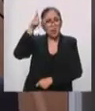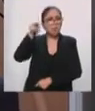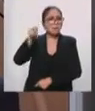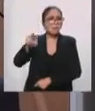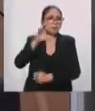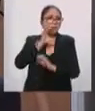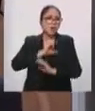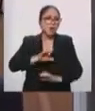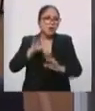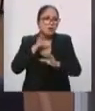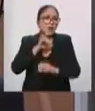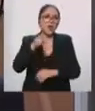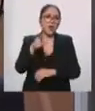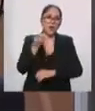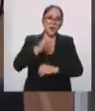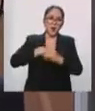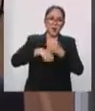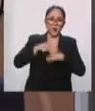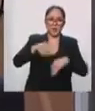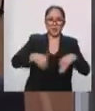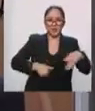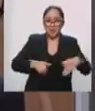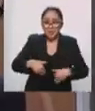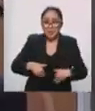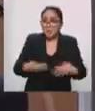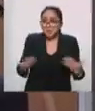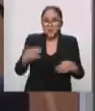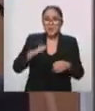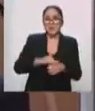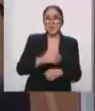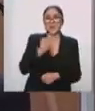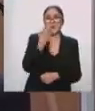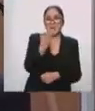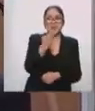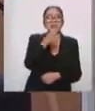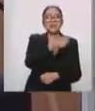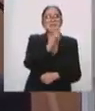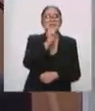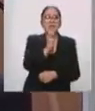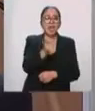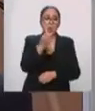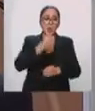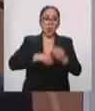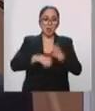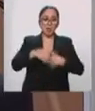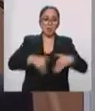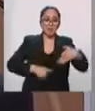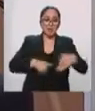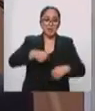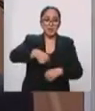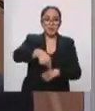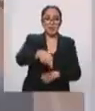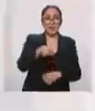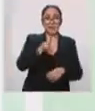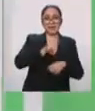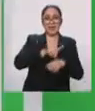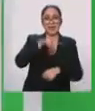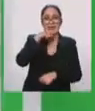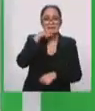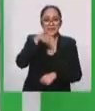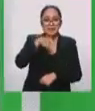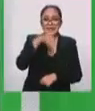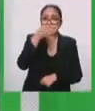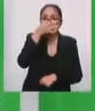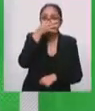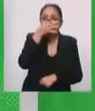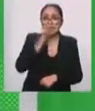pastorelas. En las pastorelas. Y precisamente de ello, pues vamos a hablarle de estas pastorelas que ya están a la vuelta de la esquina y nos vamos a enlazar y